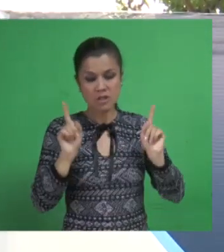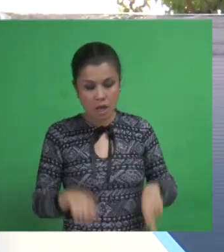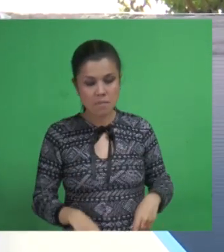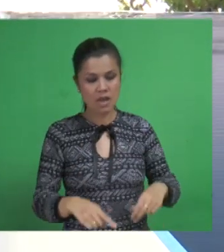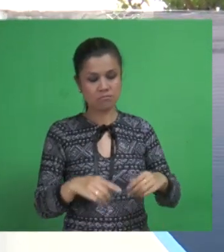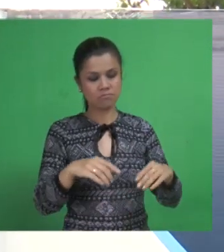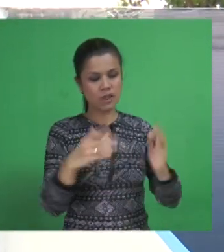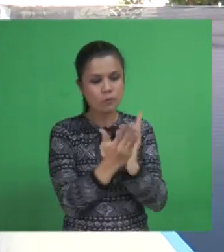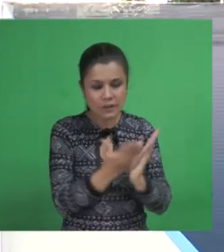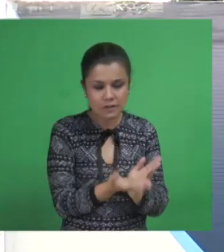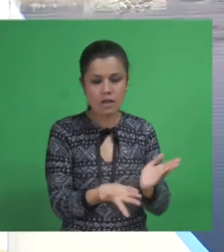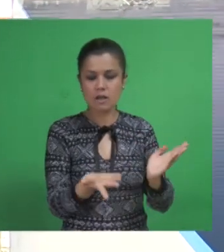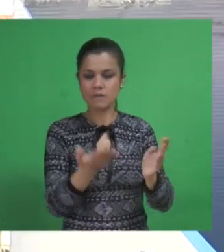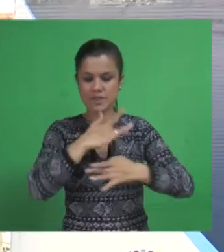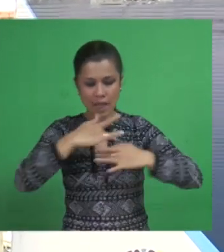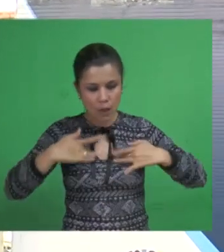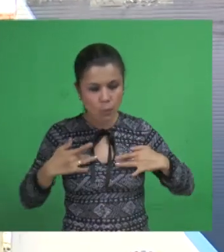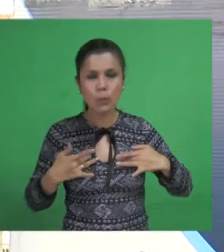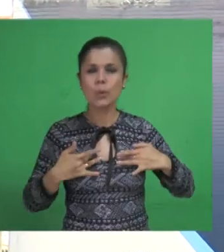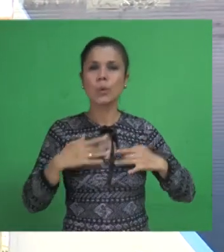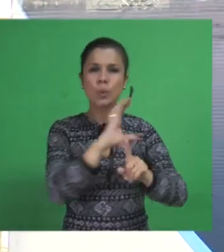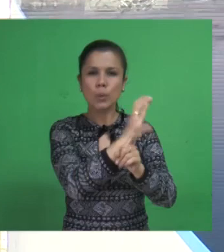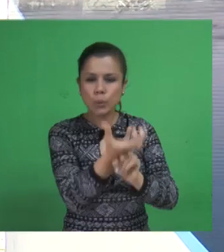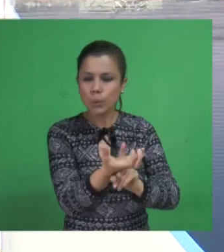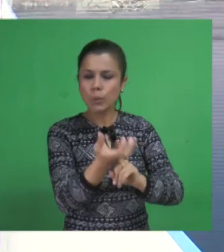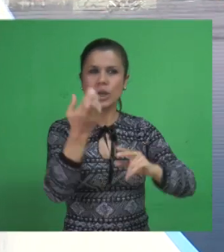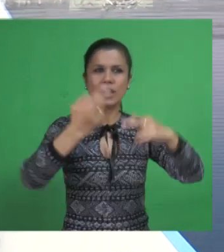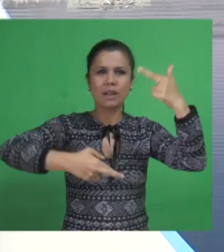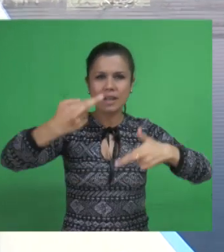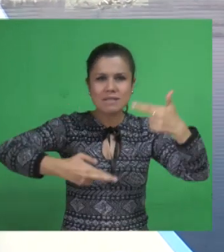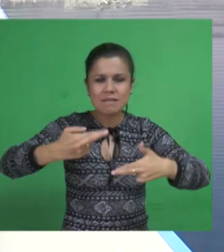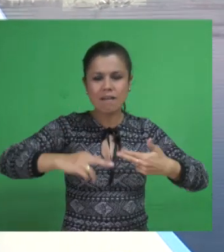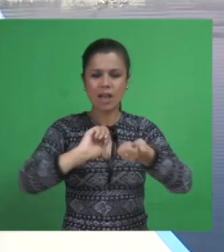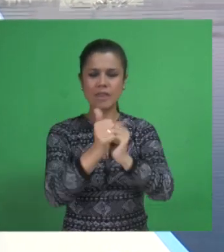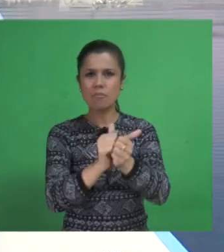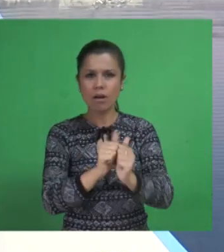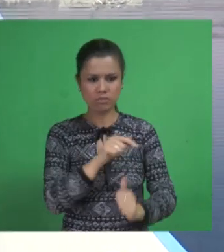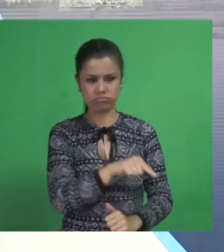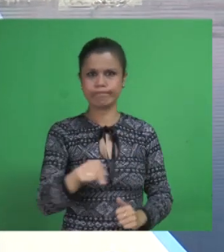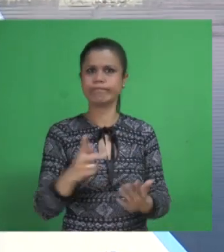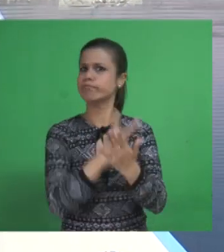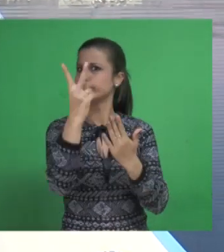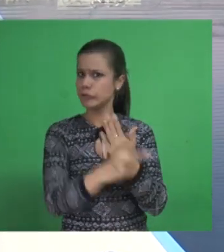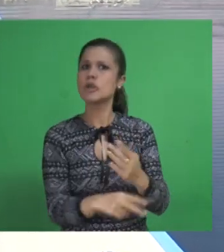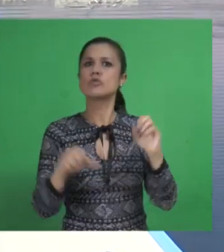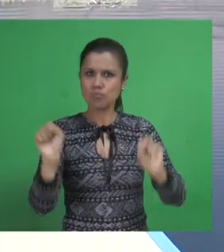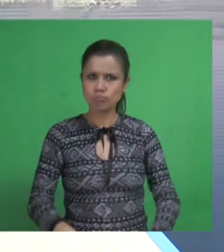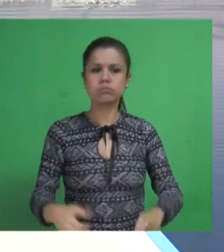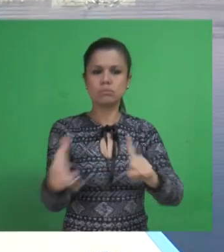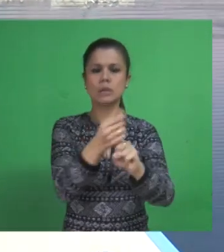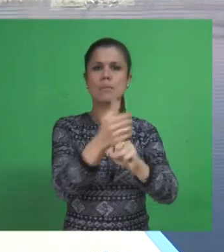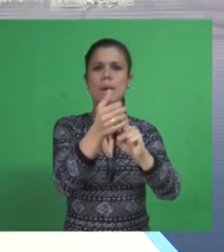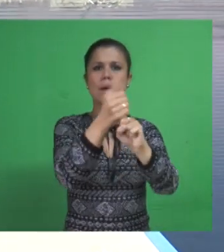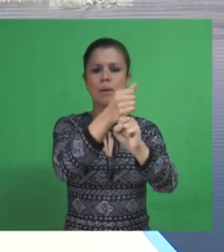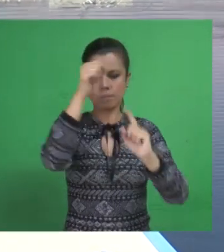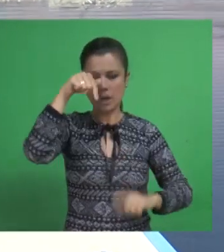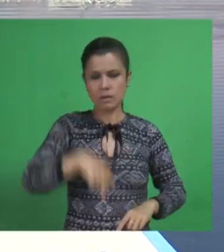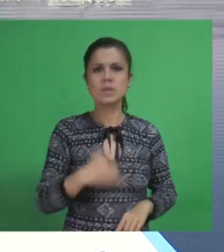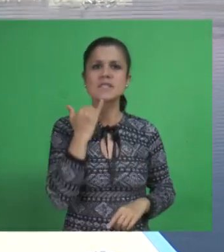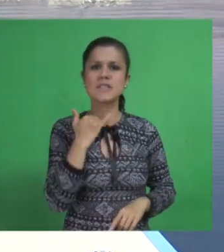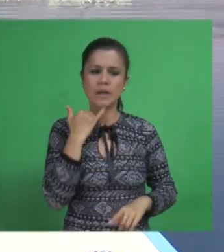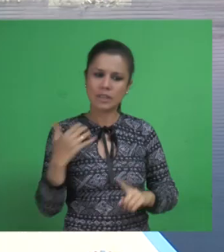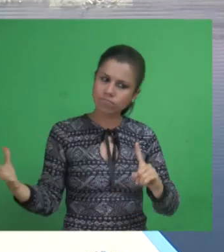educación, de cultura, de deporte, de recreación. Son innumerables los proyectos que hemos venido adelantando y que estamos gestando desde el Gobierno